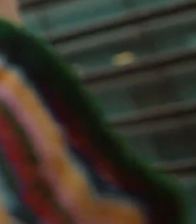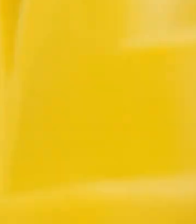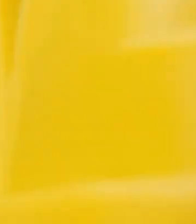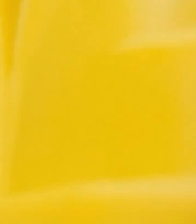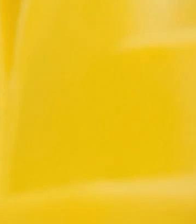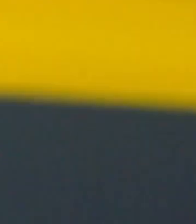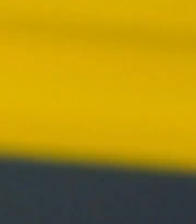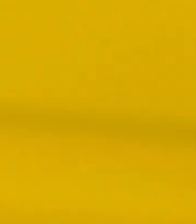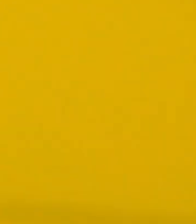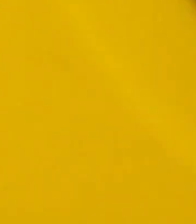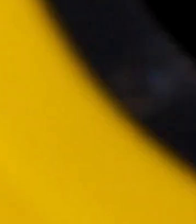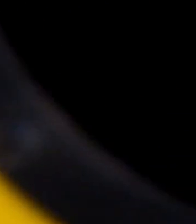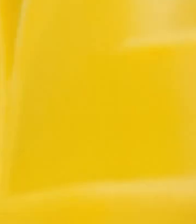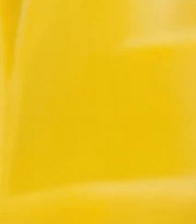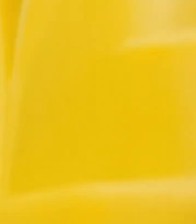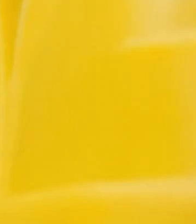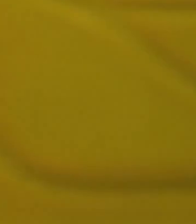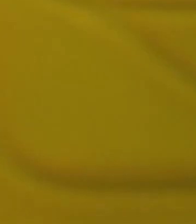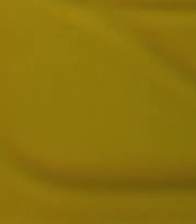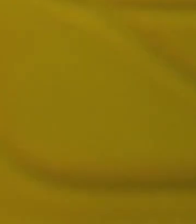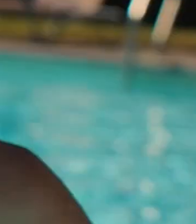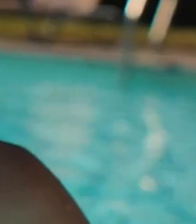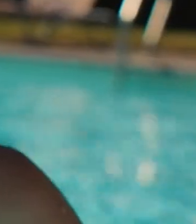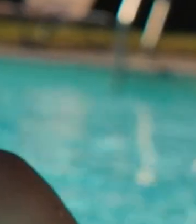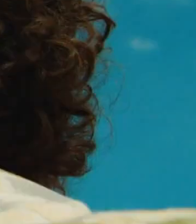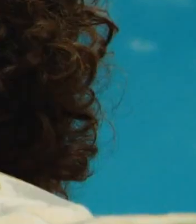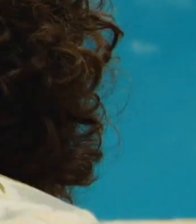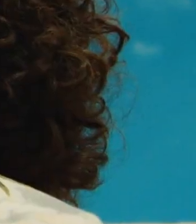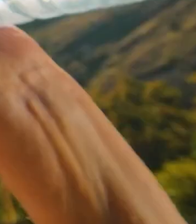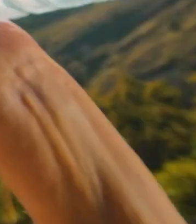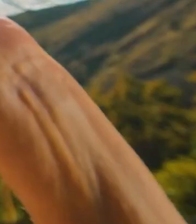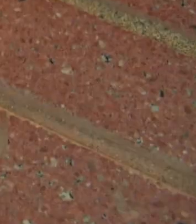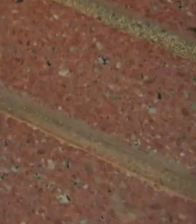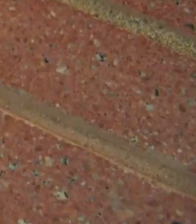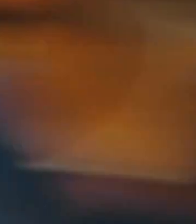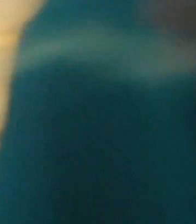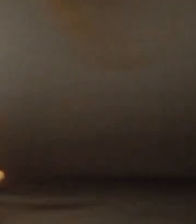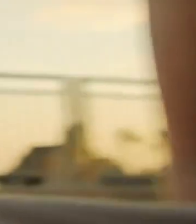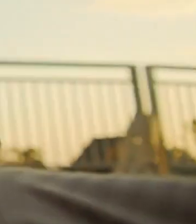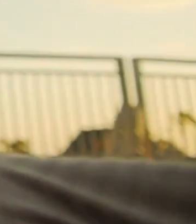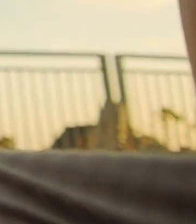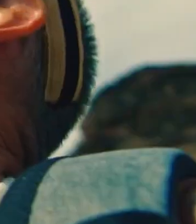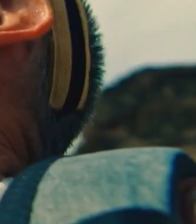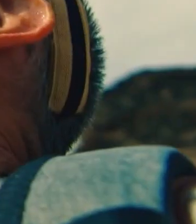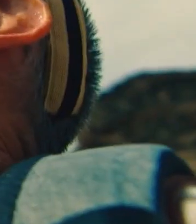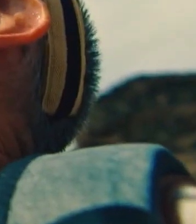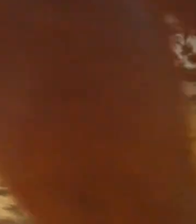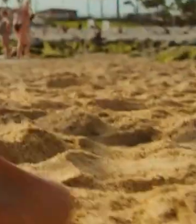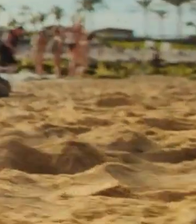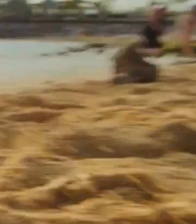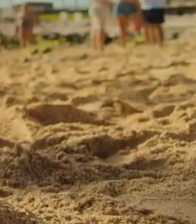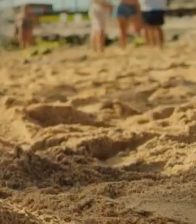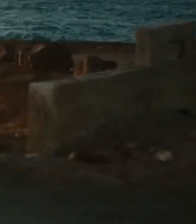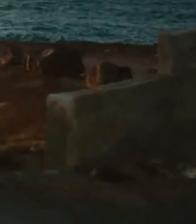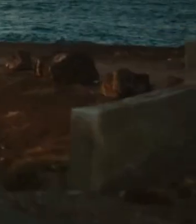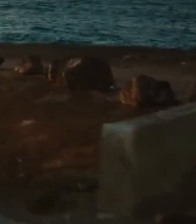Somos muy de coger esta botella que está llena de muchas vidas y bebérnosla de un trago una y otra vez. Y vuelta a empezar. Y si tú también eres muy